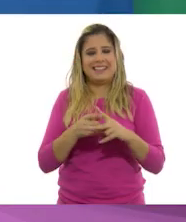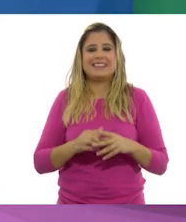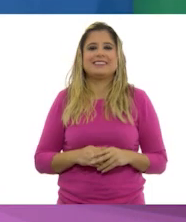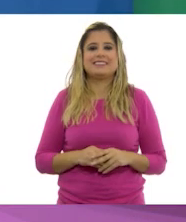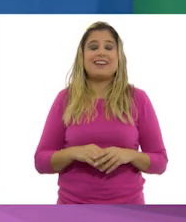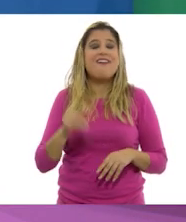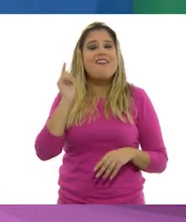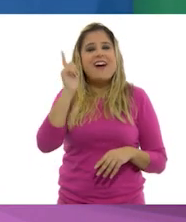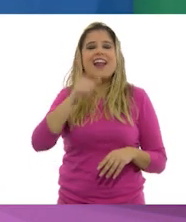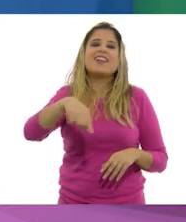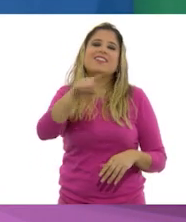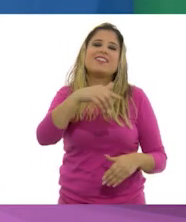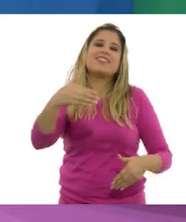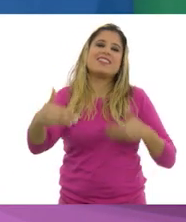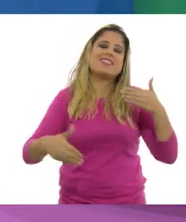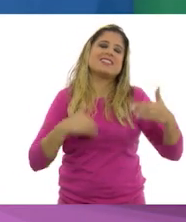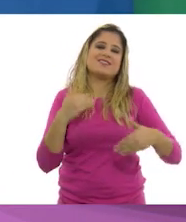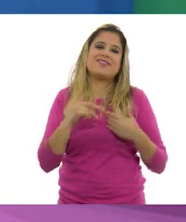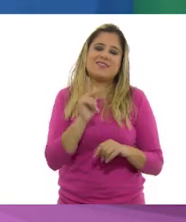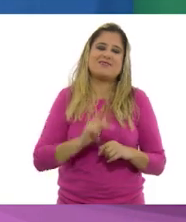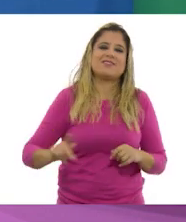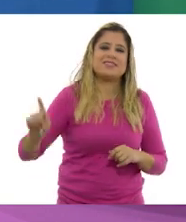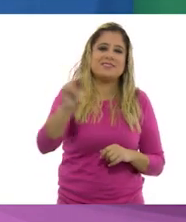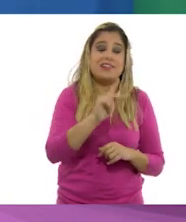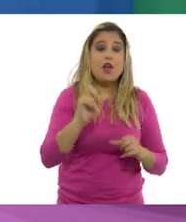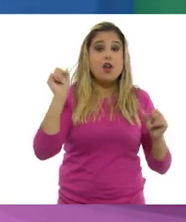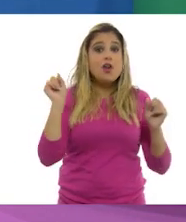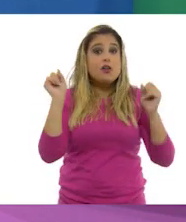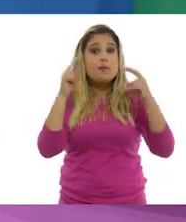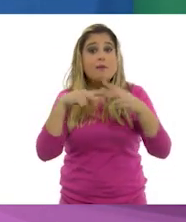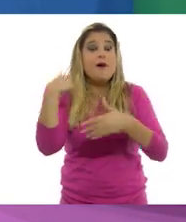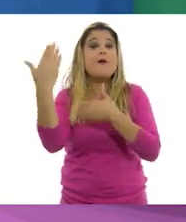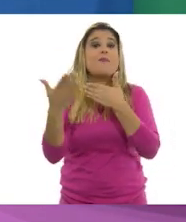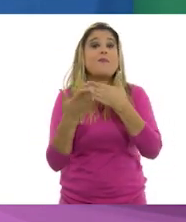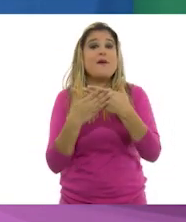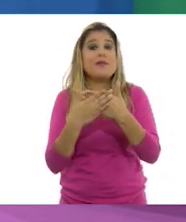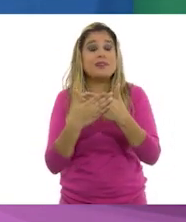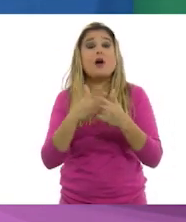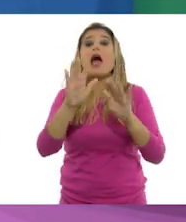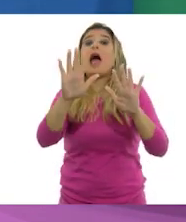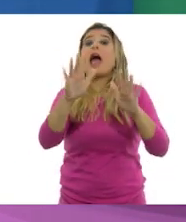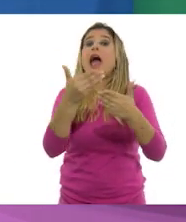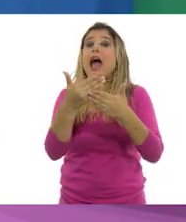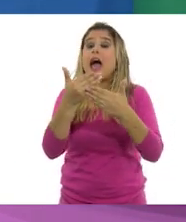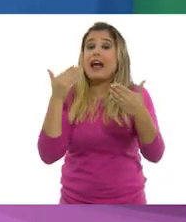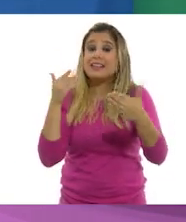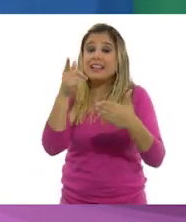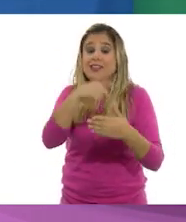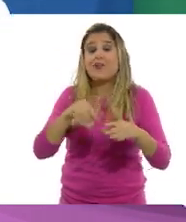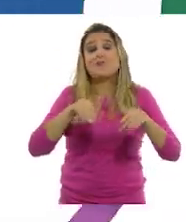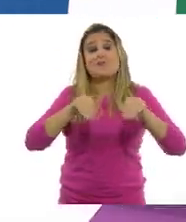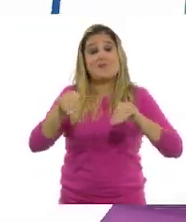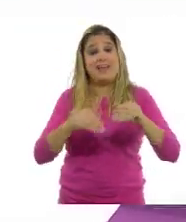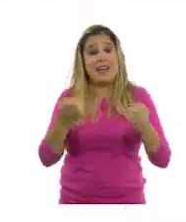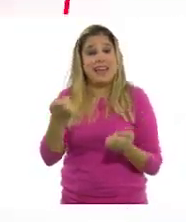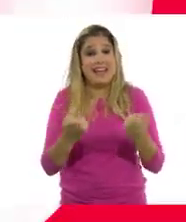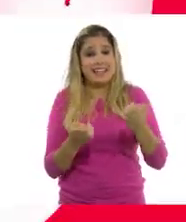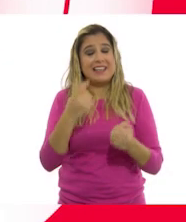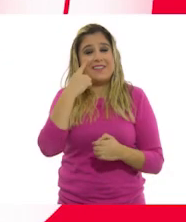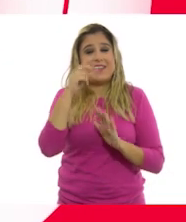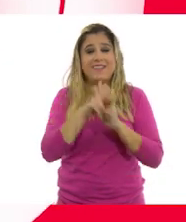Espero lo hayan disfrutado tanto como nosotros. Nos vemos hasta la próxima, pero antes, a movernos un poco.